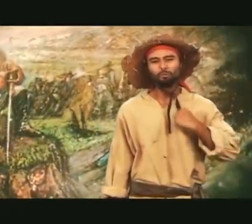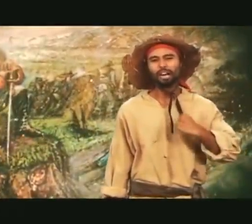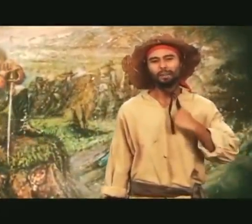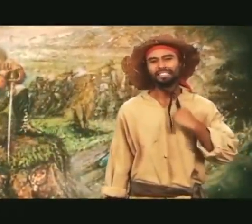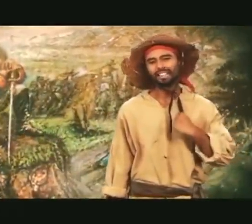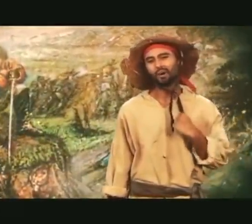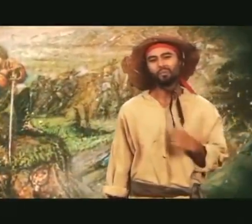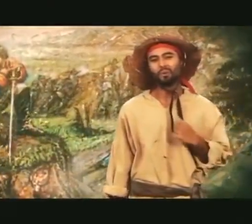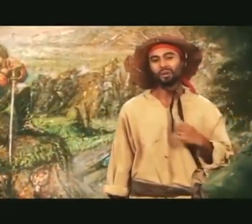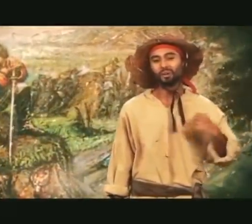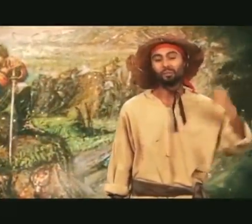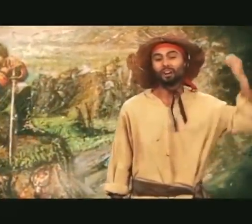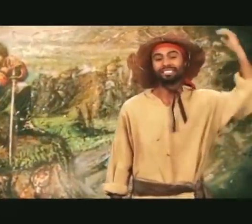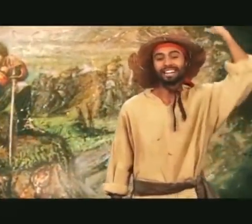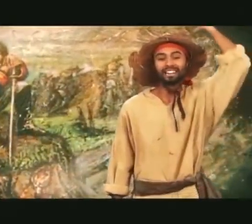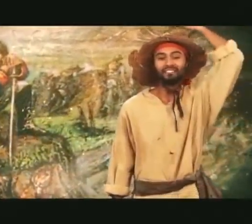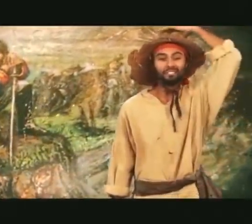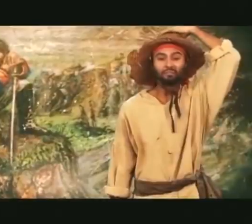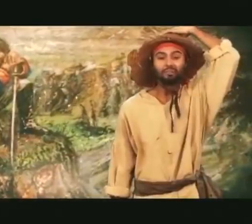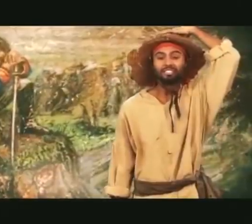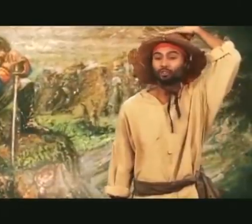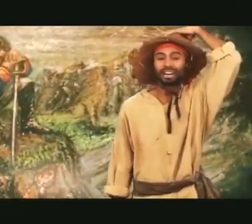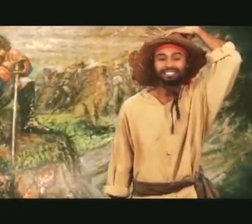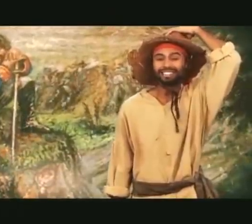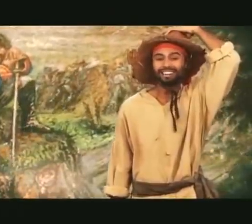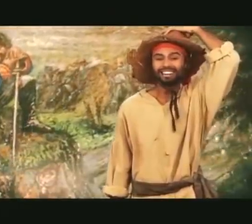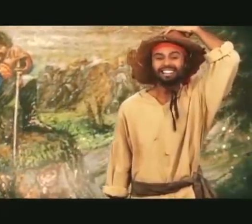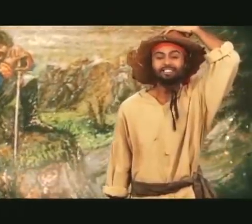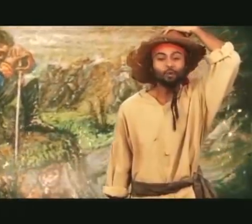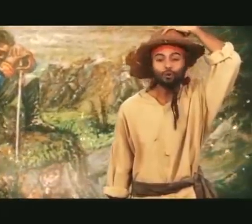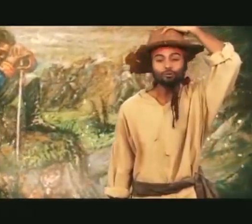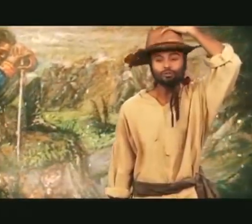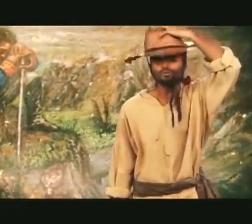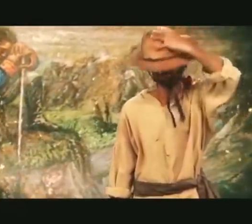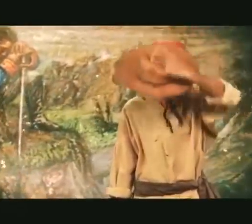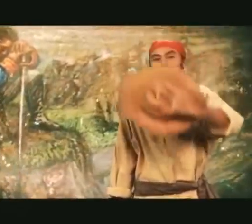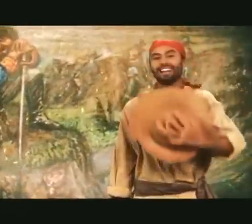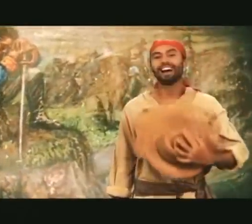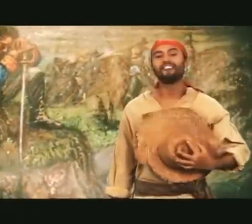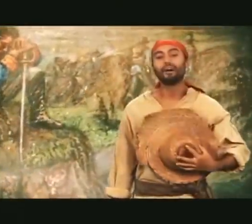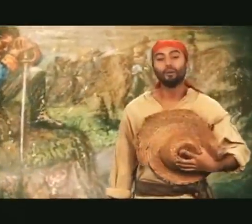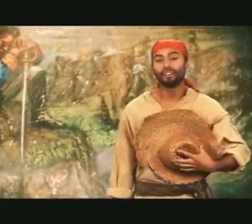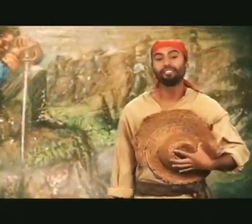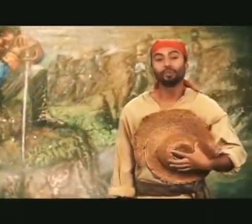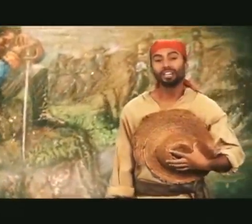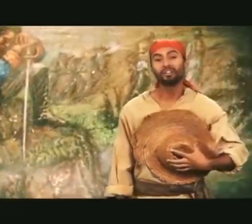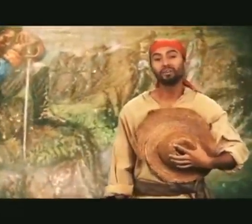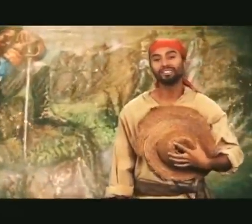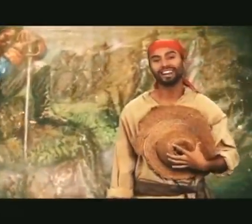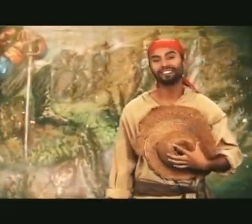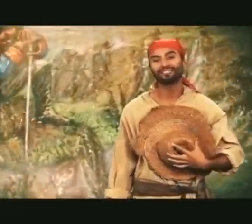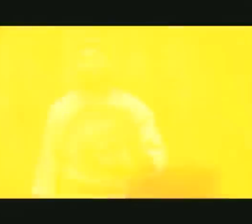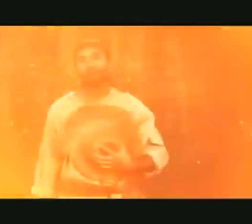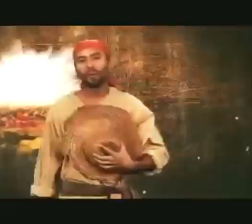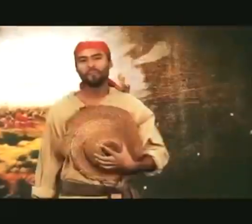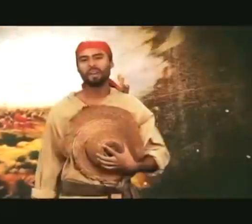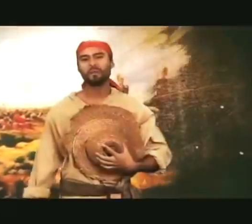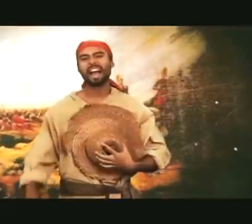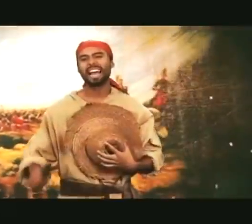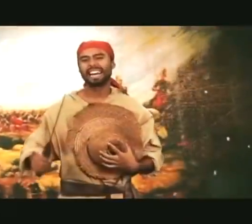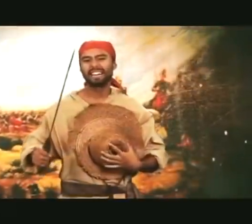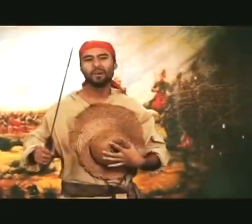profundamente conmovido por el sacrificio impresionante de todos sus hombres a favor del sueño libertario.